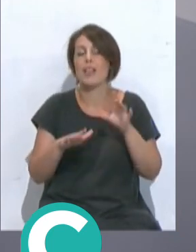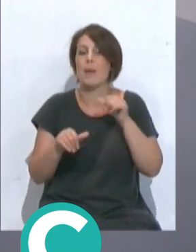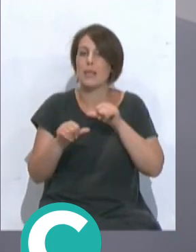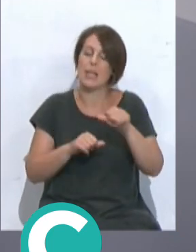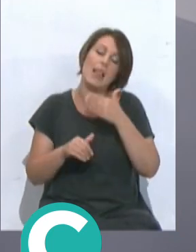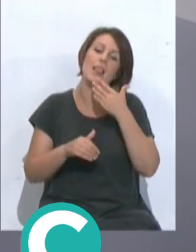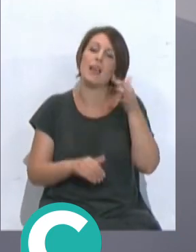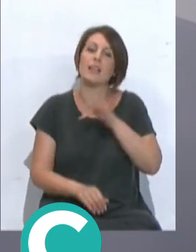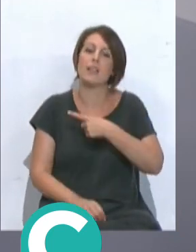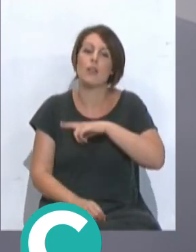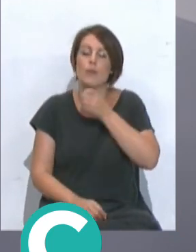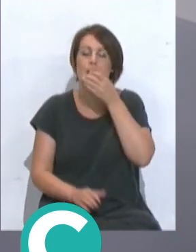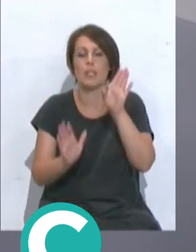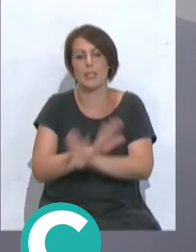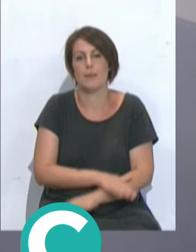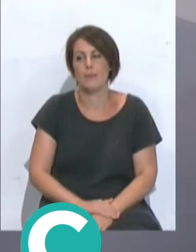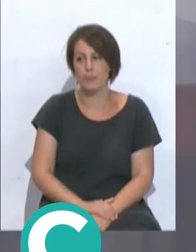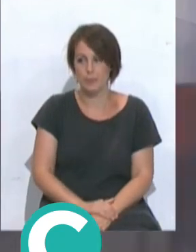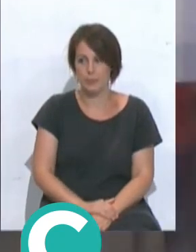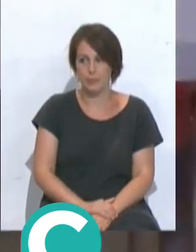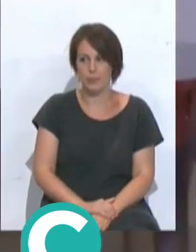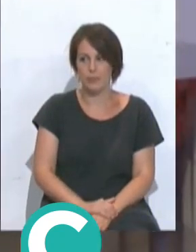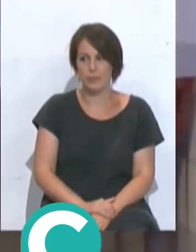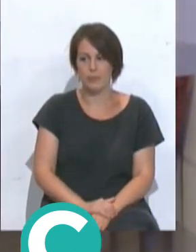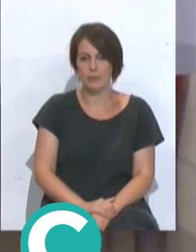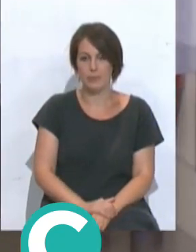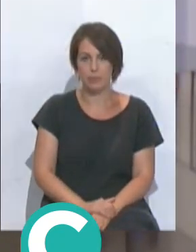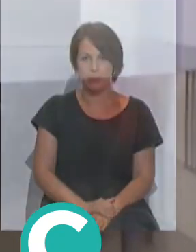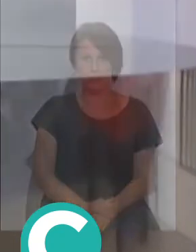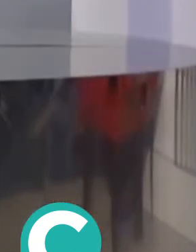10 gracias por su atención y muy buenas noches y muy